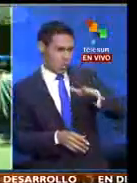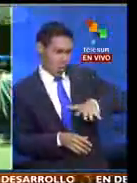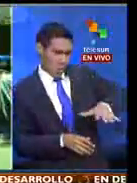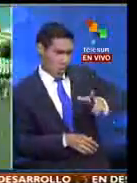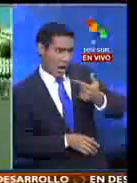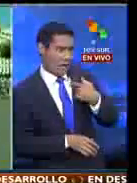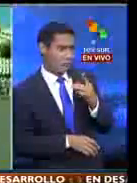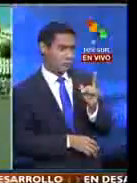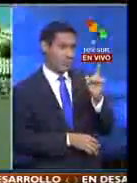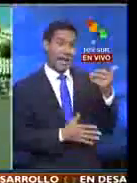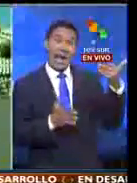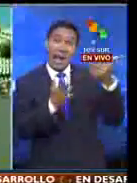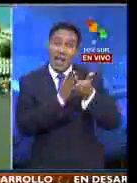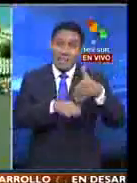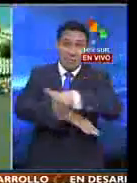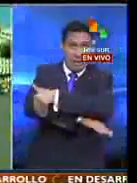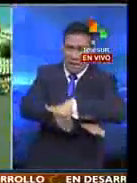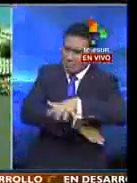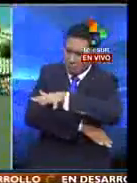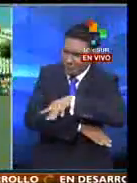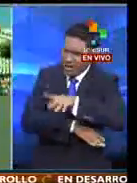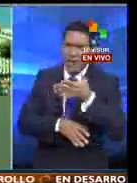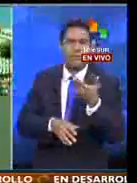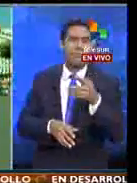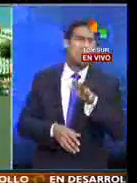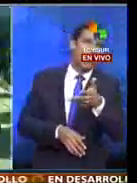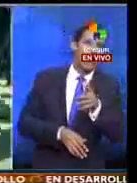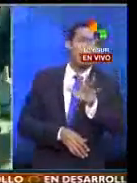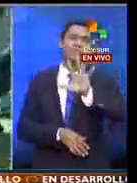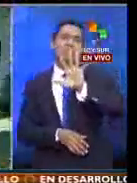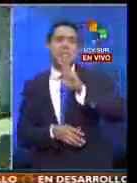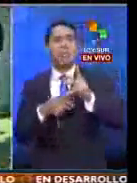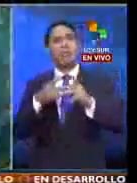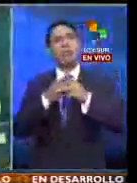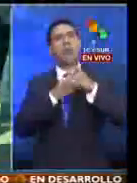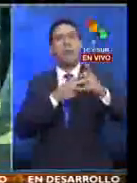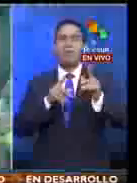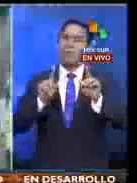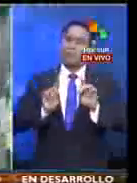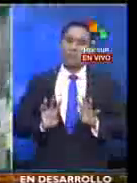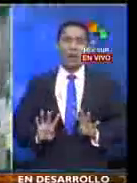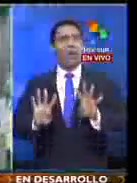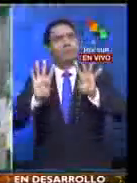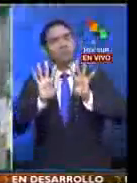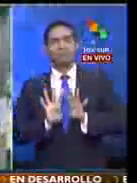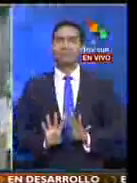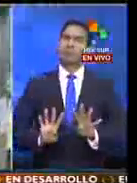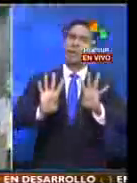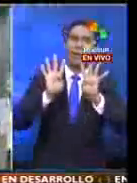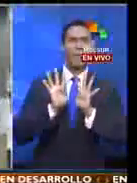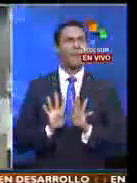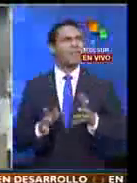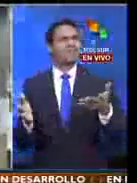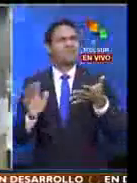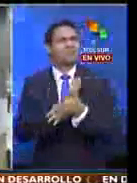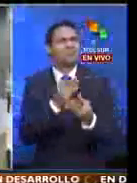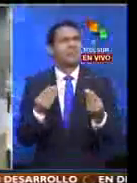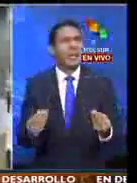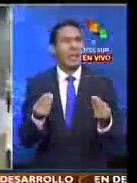hasta la calle de Bucareli, serán unos cinco kilómetros de distancia, y han